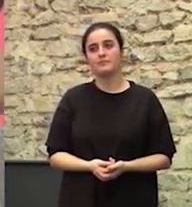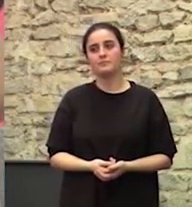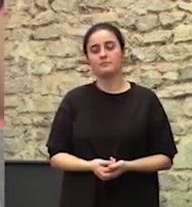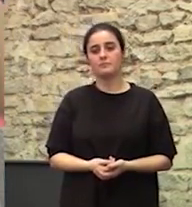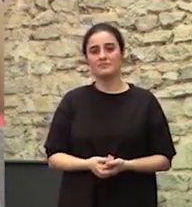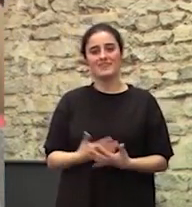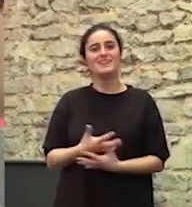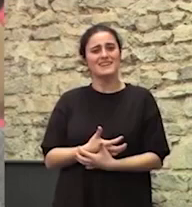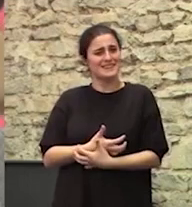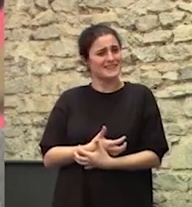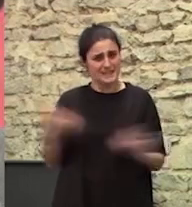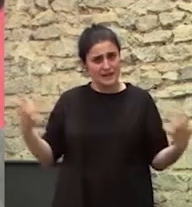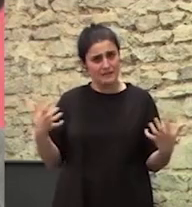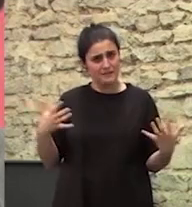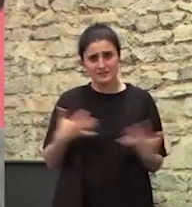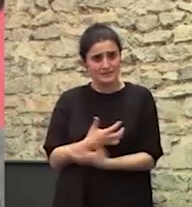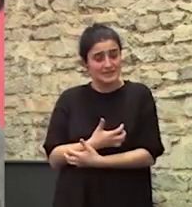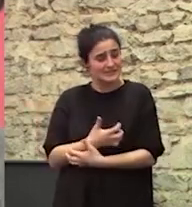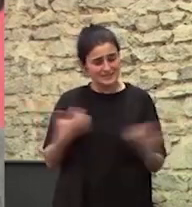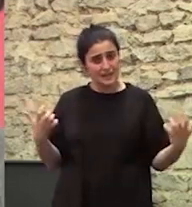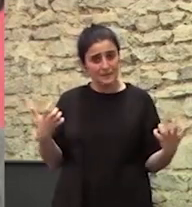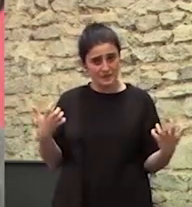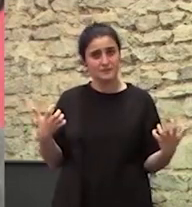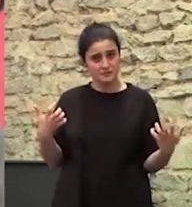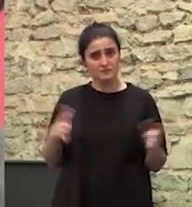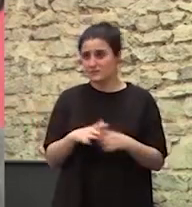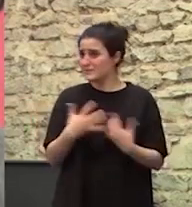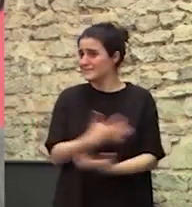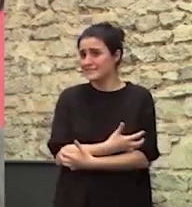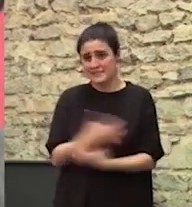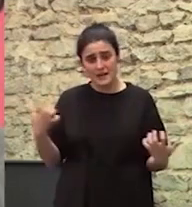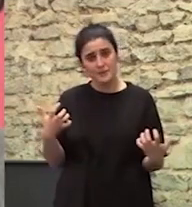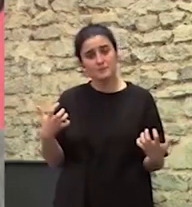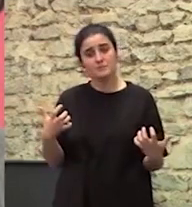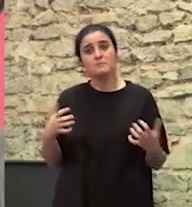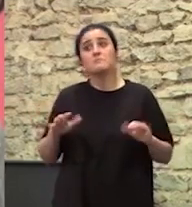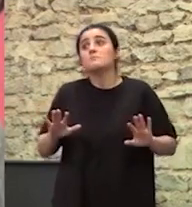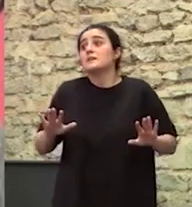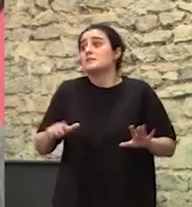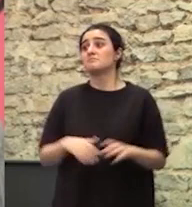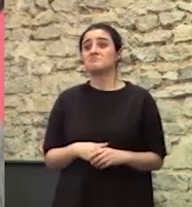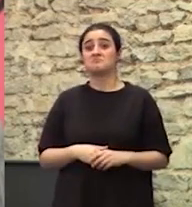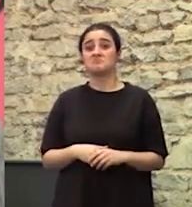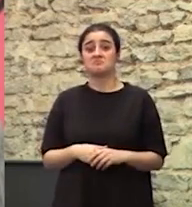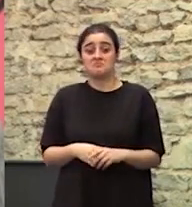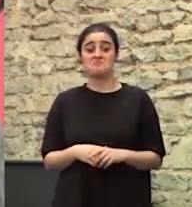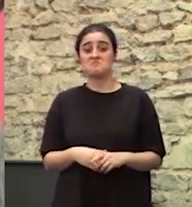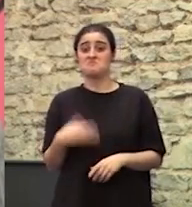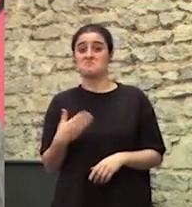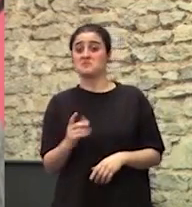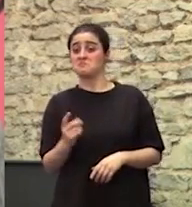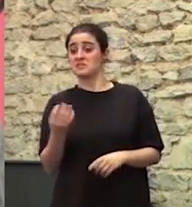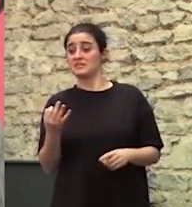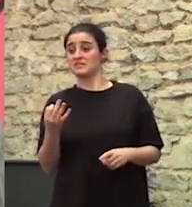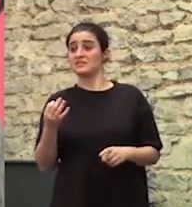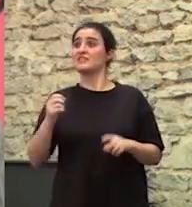Es grave, es gravísimo lo que está pasando Es muy grave, muy grave, muy grave Pero nos importa más lo que pasa